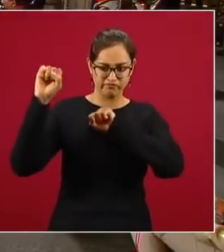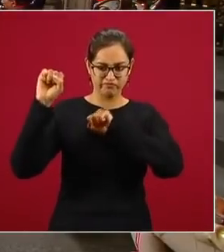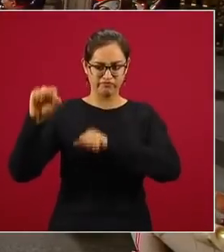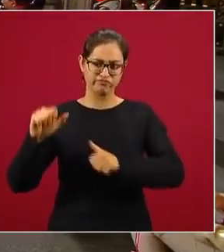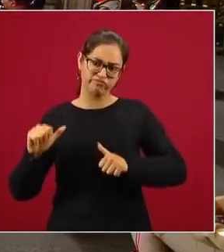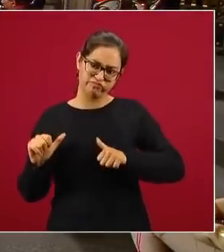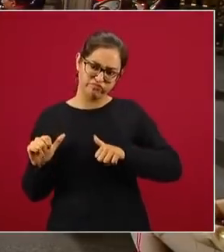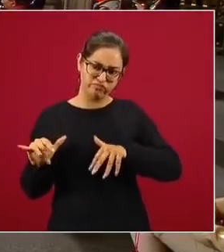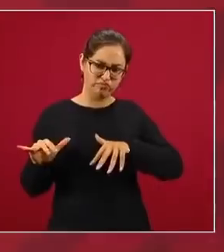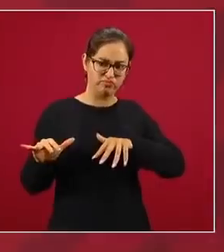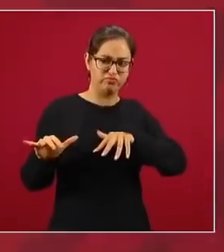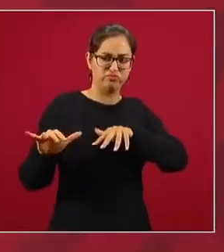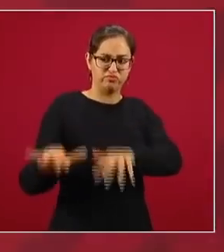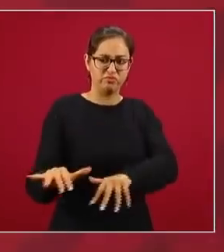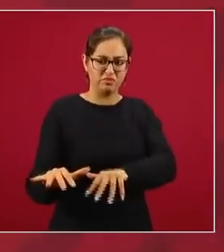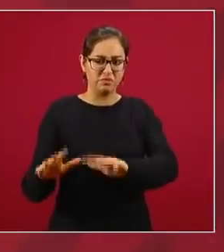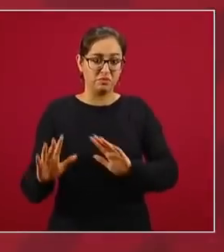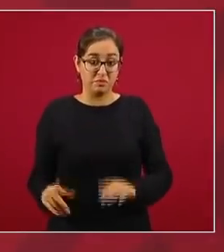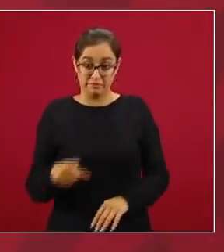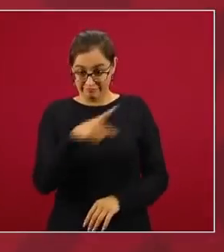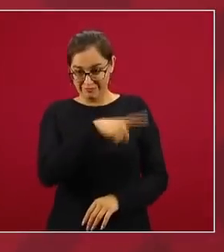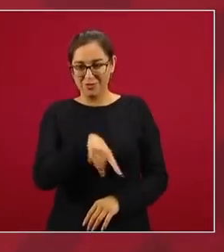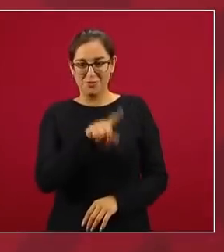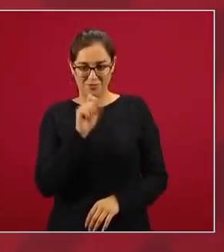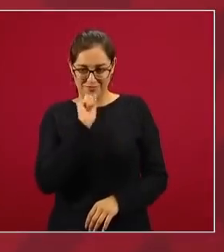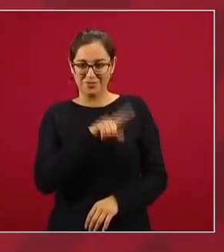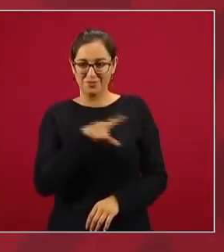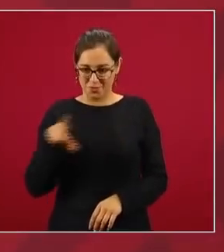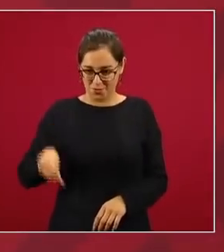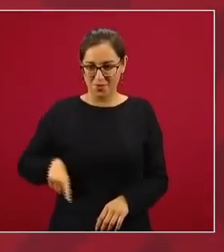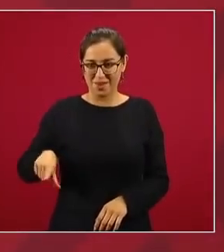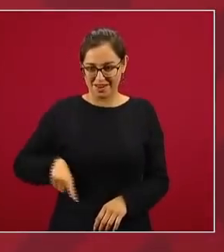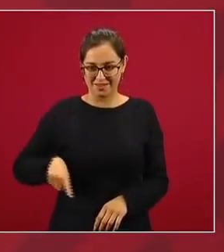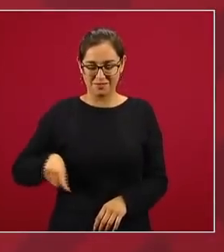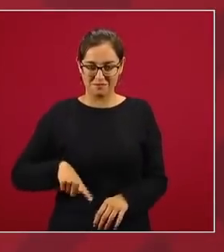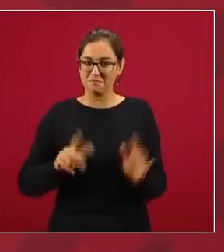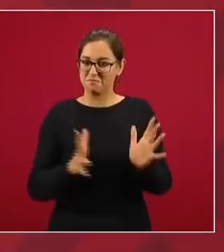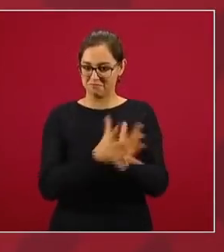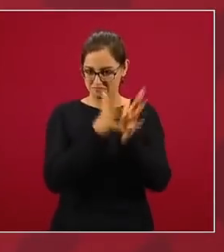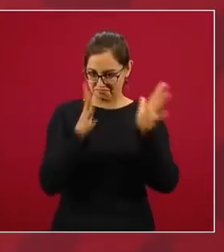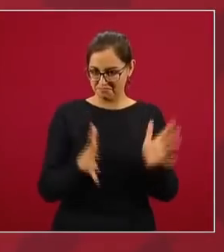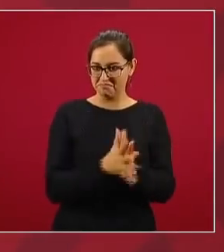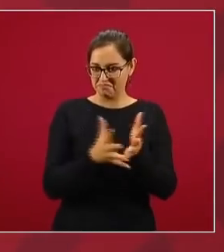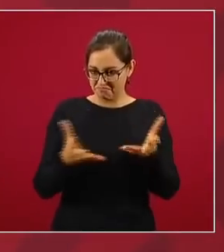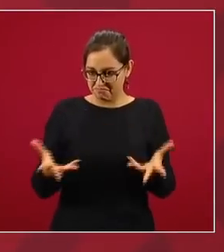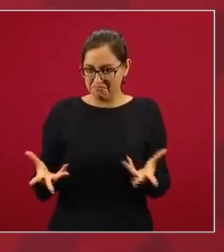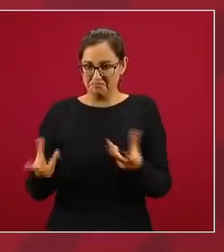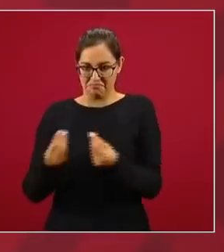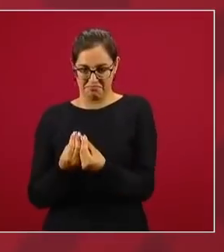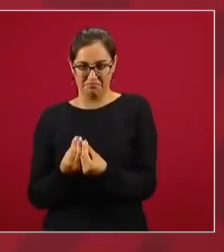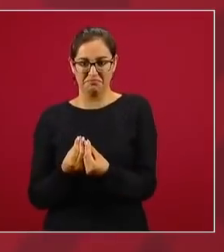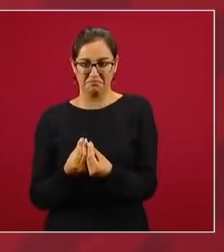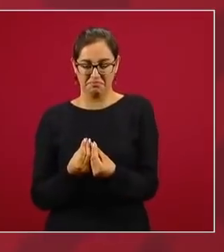participan todos estos personajes de